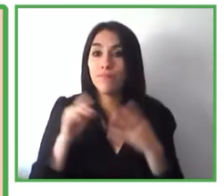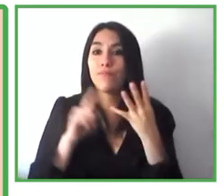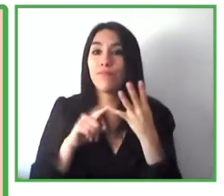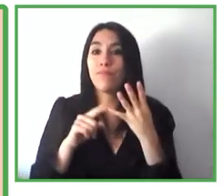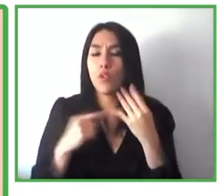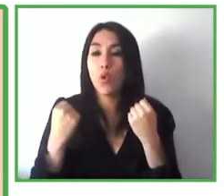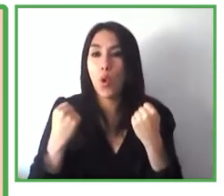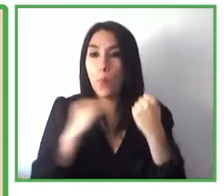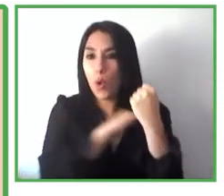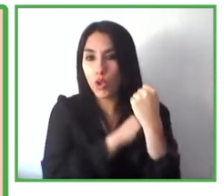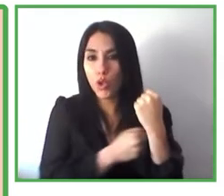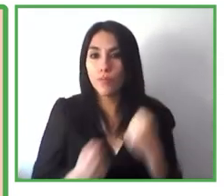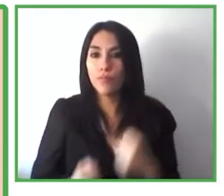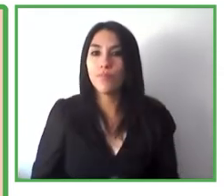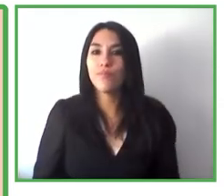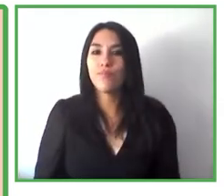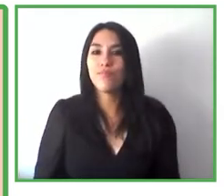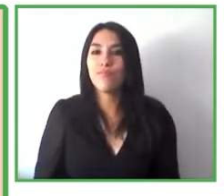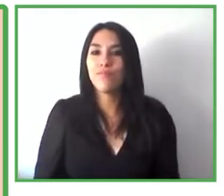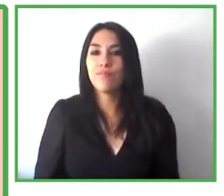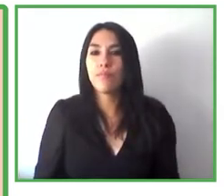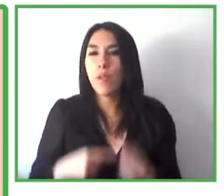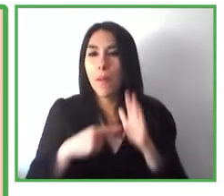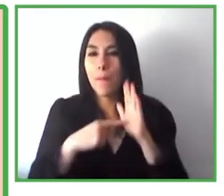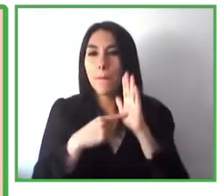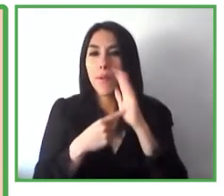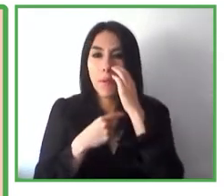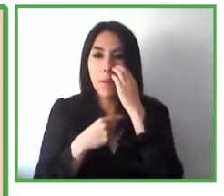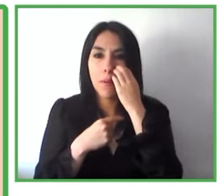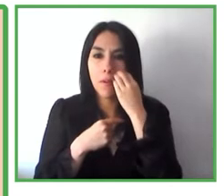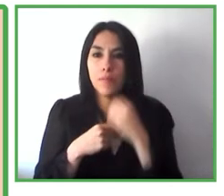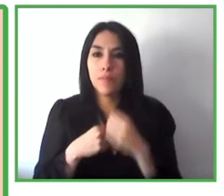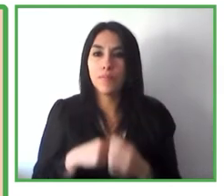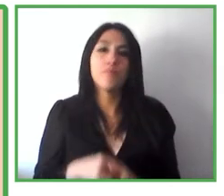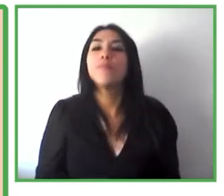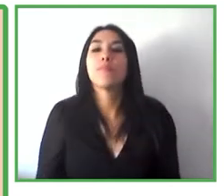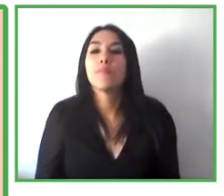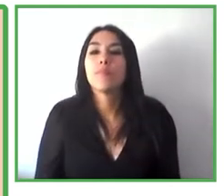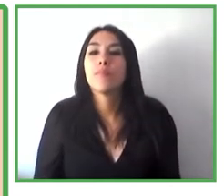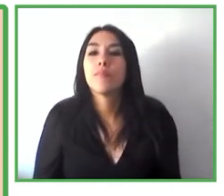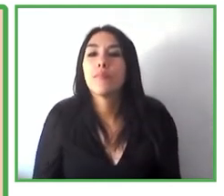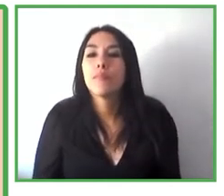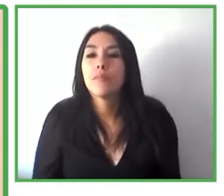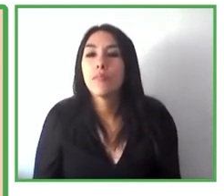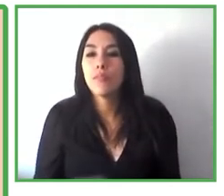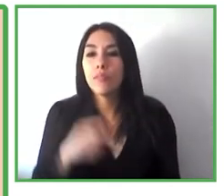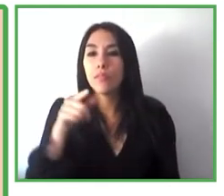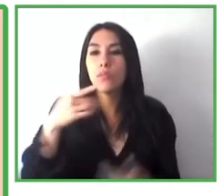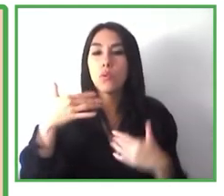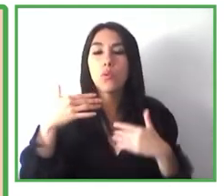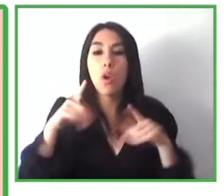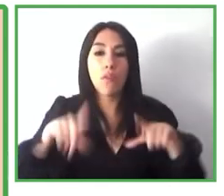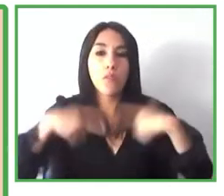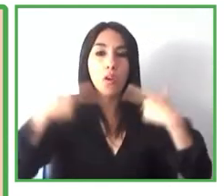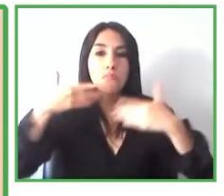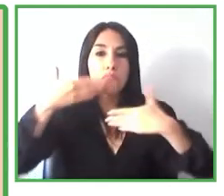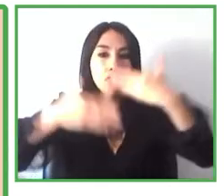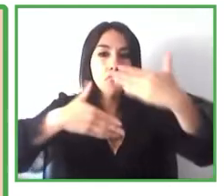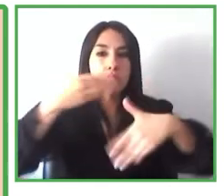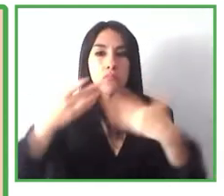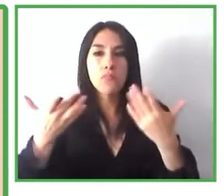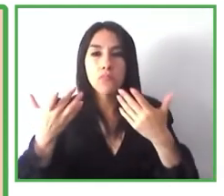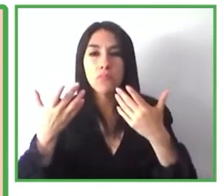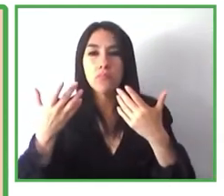cualquier tipo de cliente también es importante destacar el rol de la tecnología por ejemplo en el ámbito hotelero para personalizar los atributos